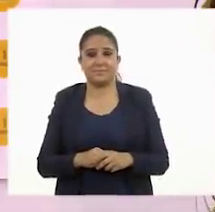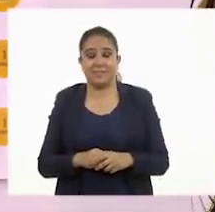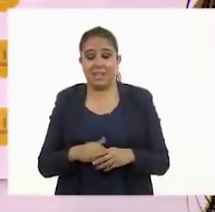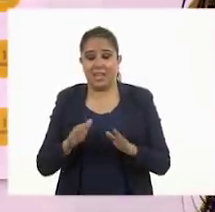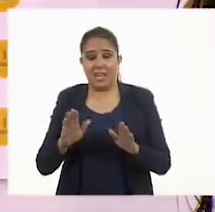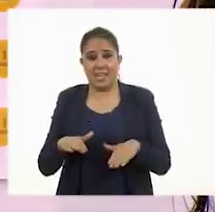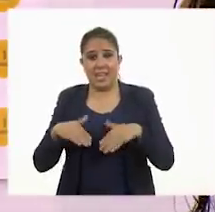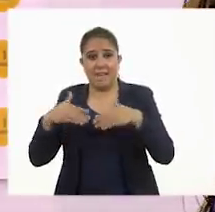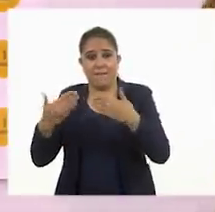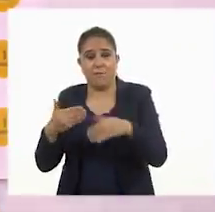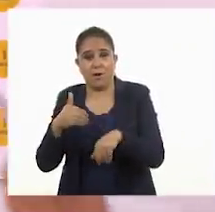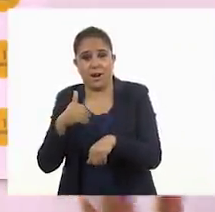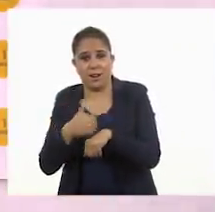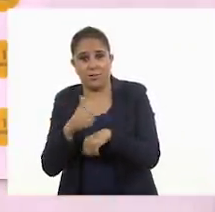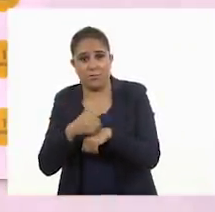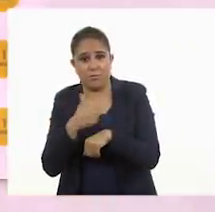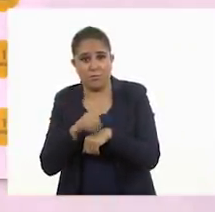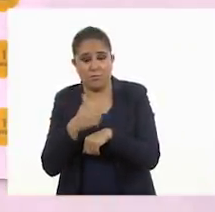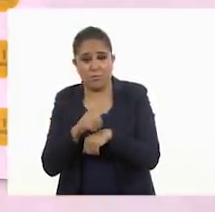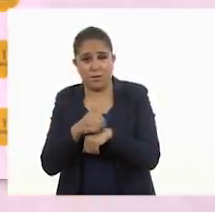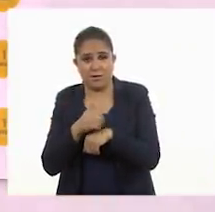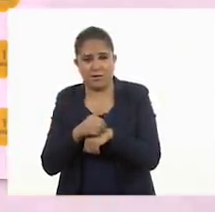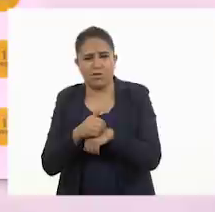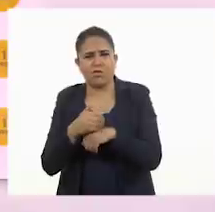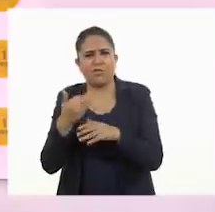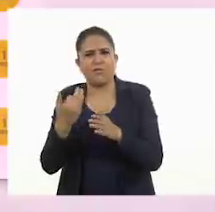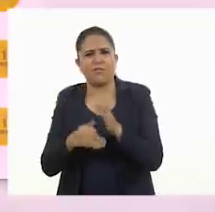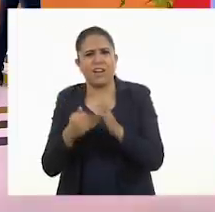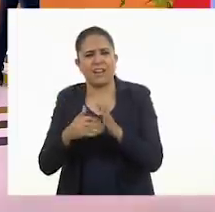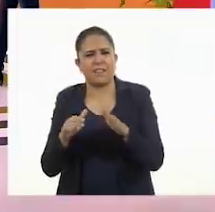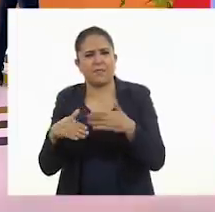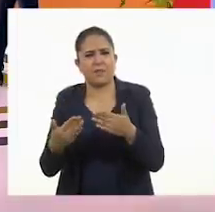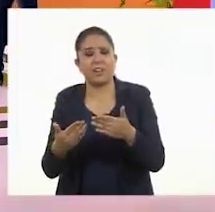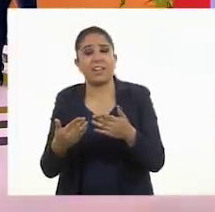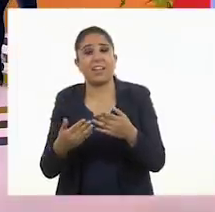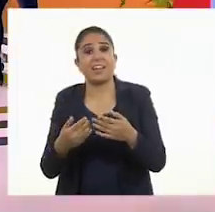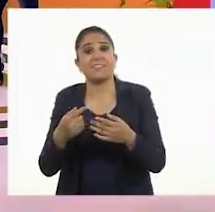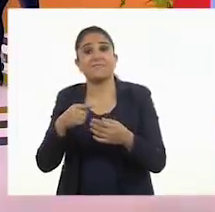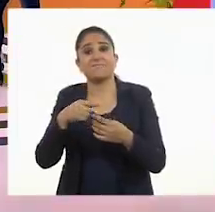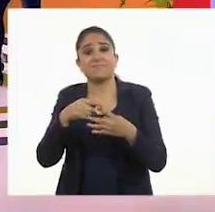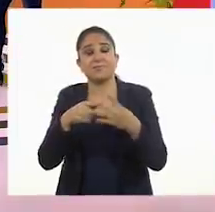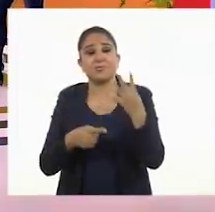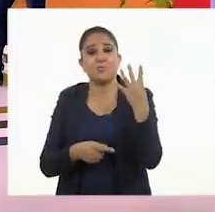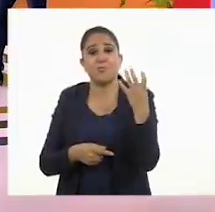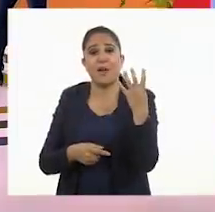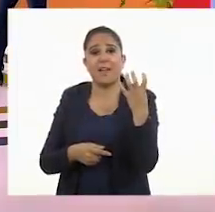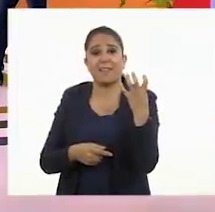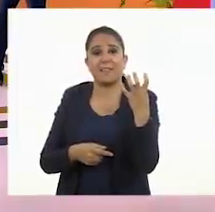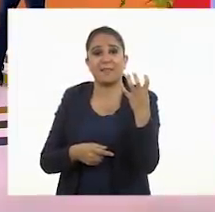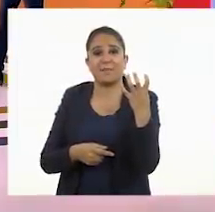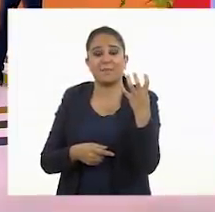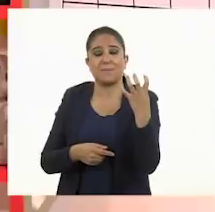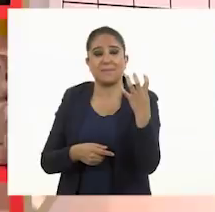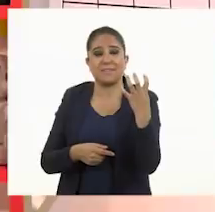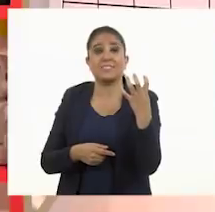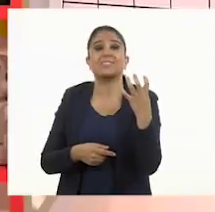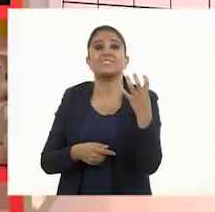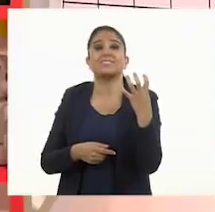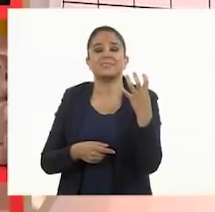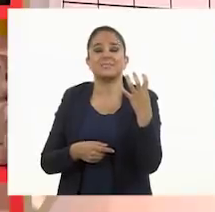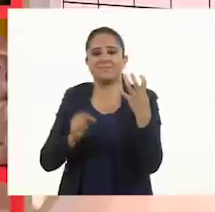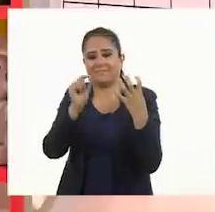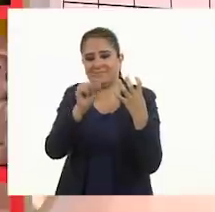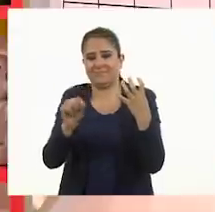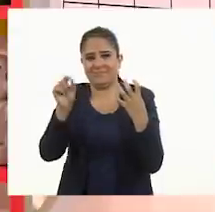que no estaban fuera son los cuatro pesos. Entonces, vamos a